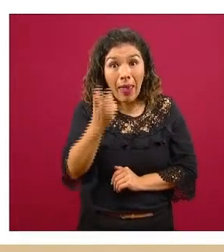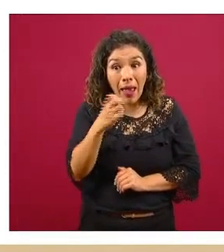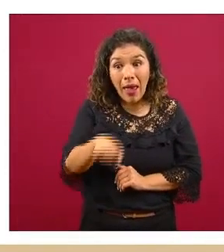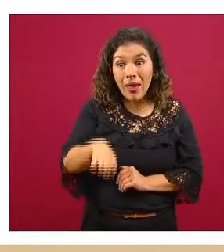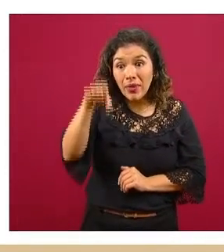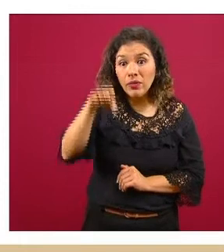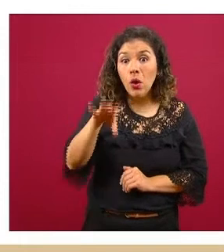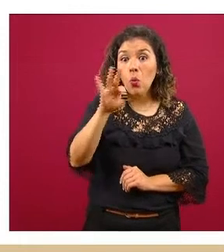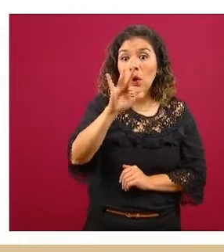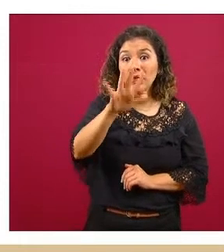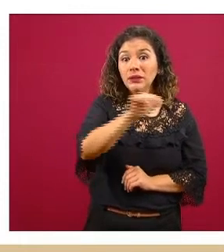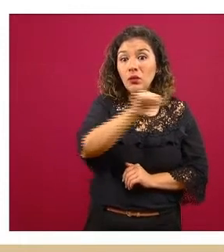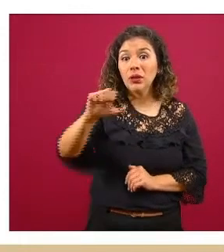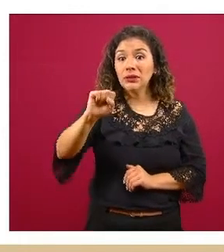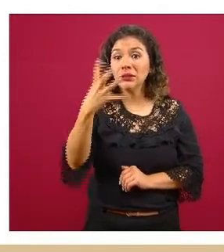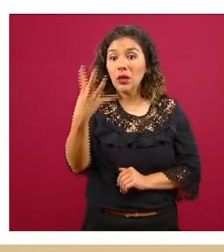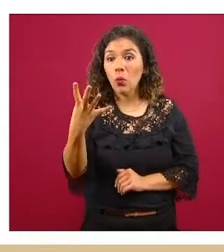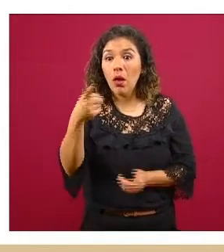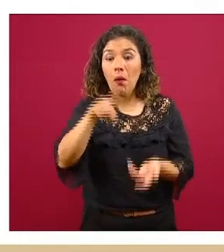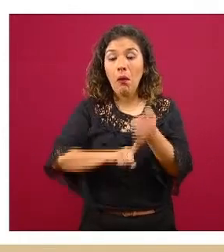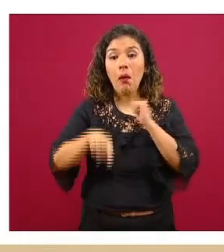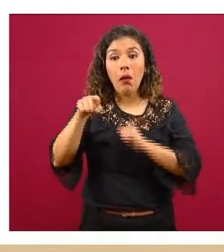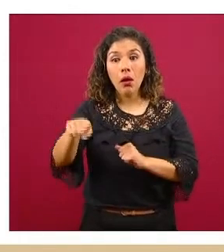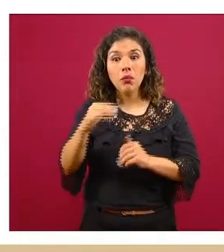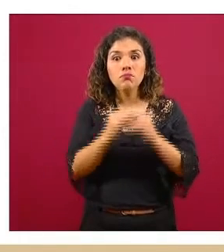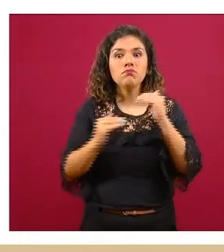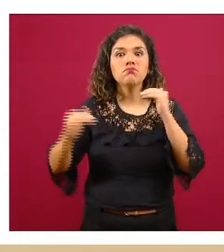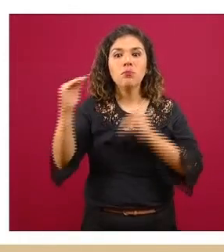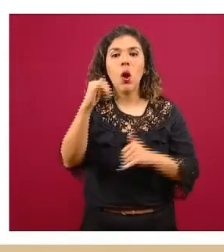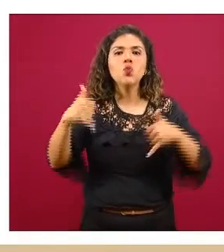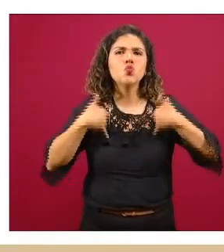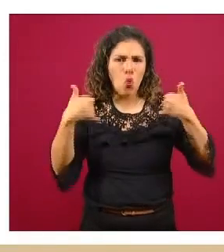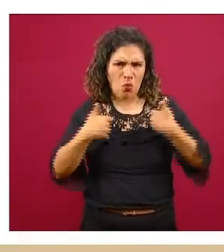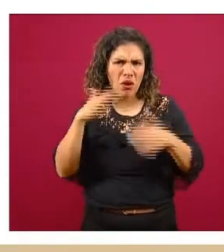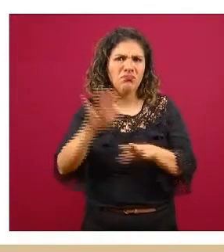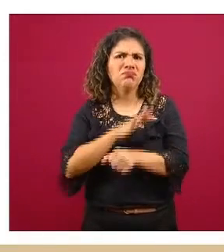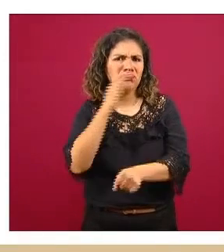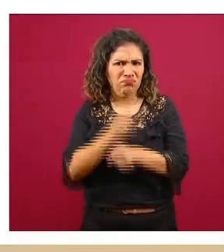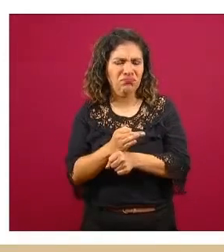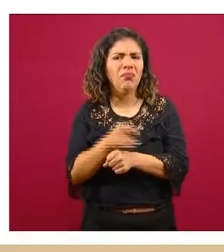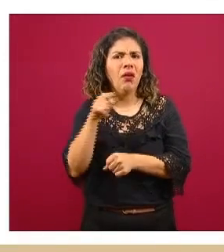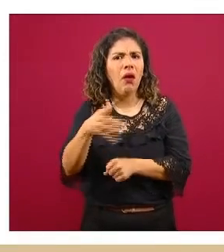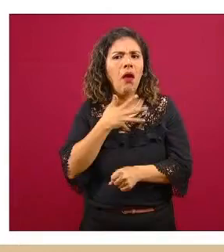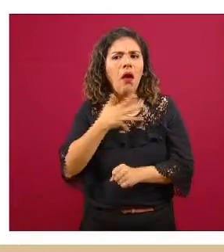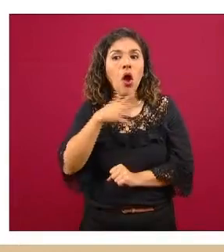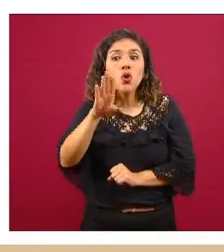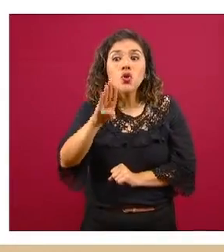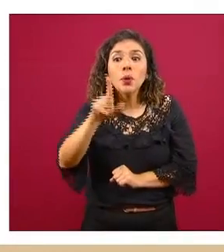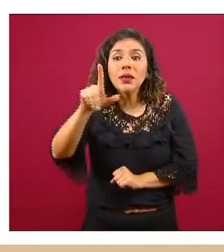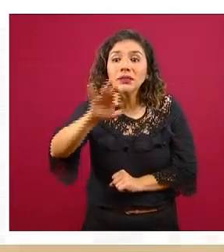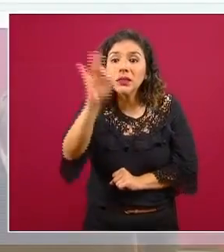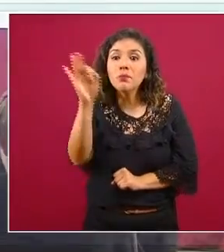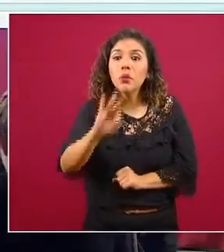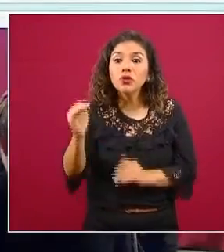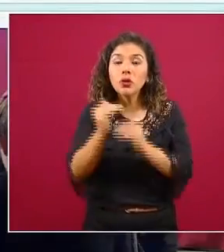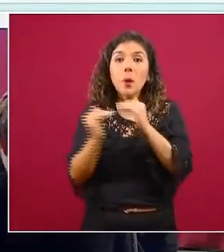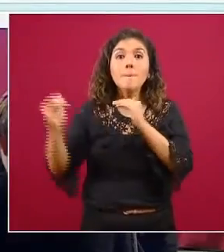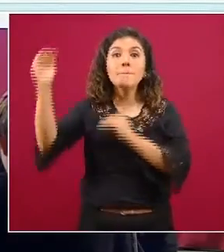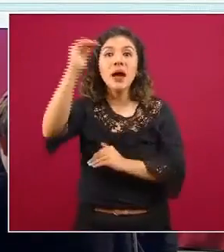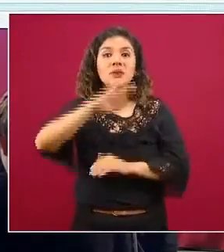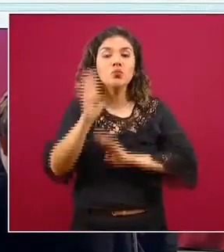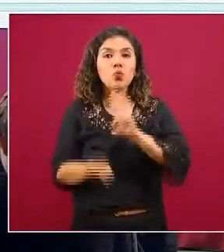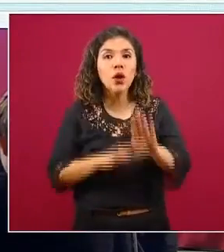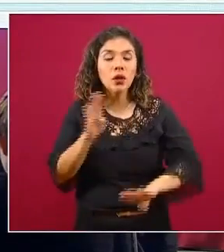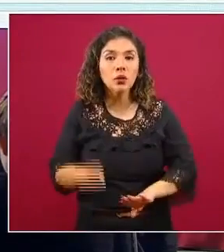grupo de 45-64 que es el que hemos dicho es un grupo relativamente joven que tiene casi un 97% de exceso